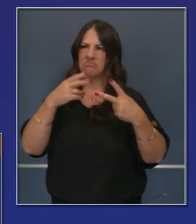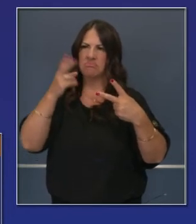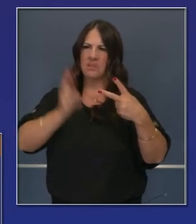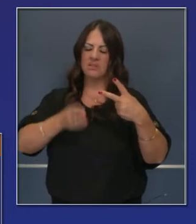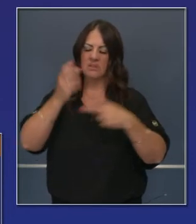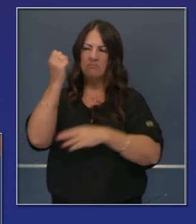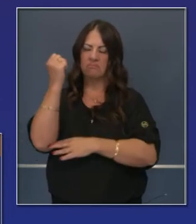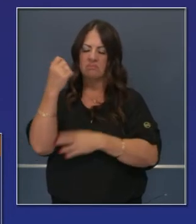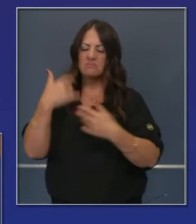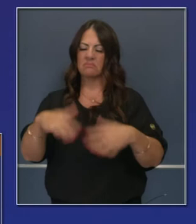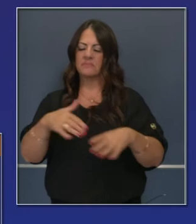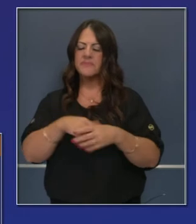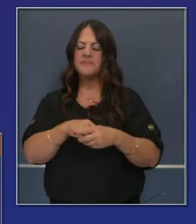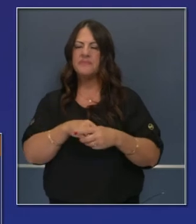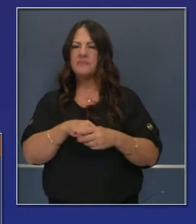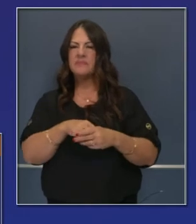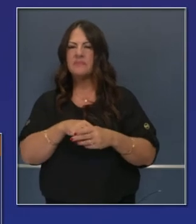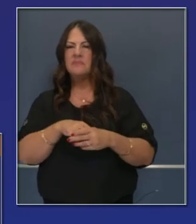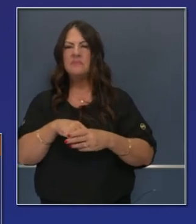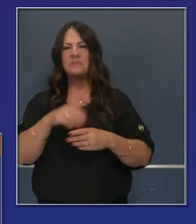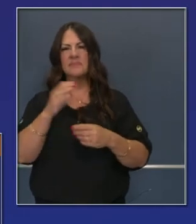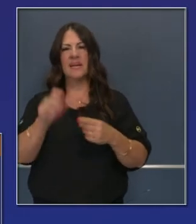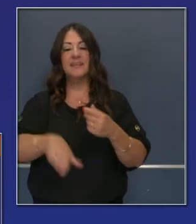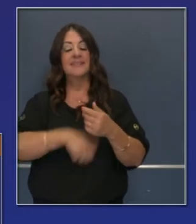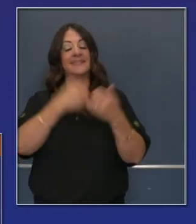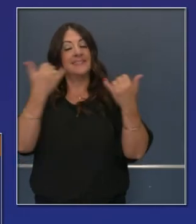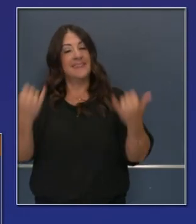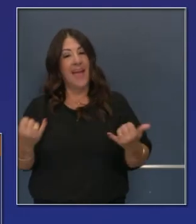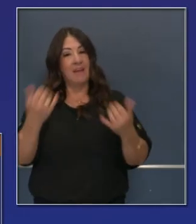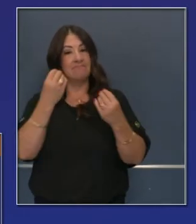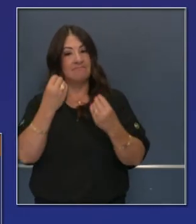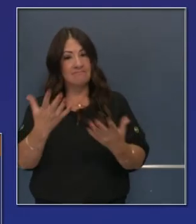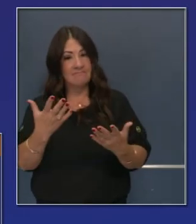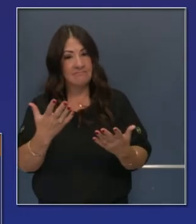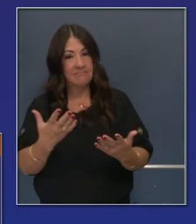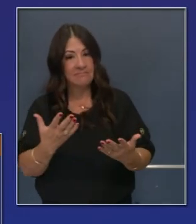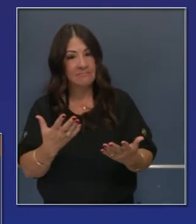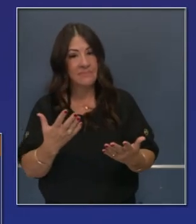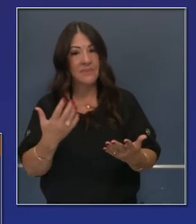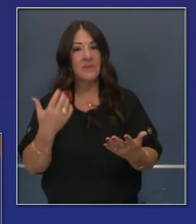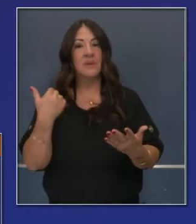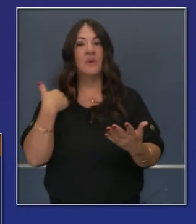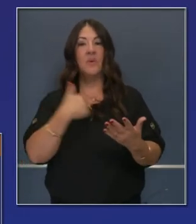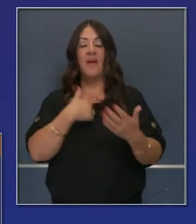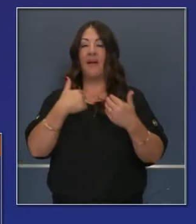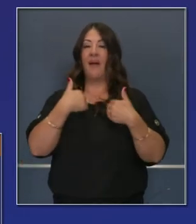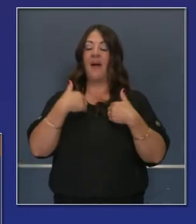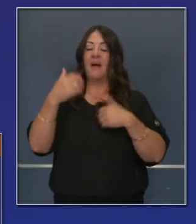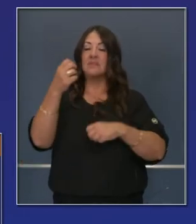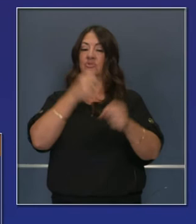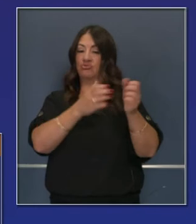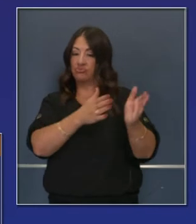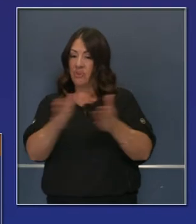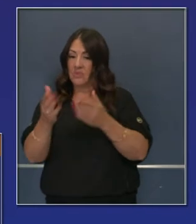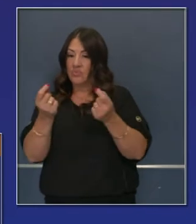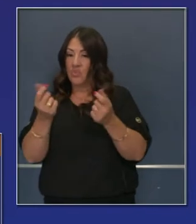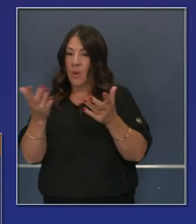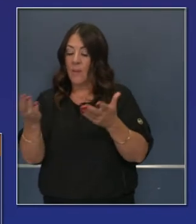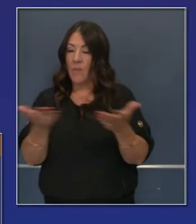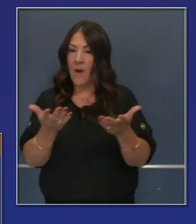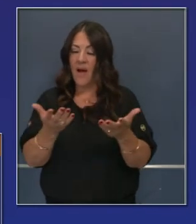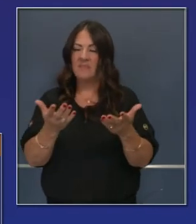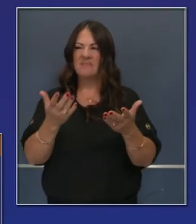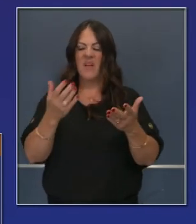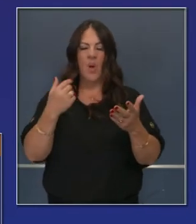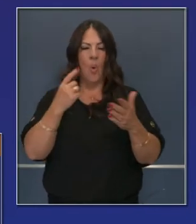convertido en algo icónico en el estado de California. Y hablando de icónico, pues tenemos ahora una estrategia única en el estado de California.